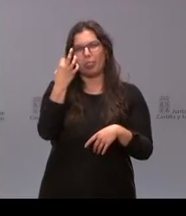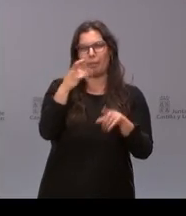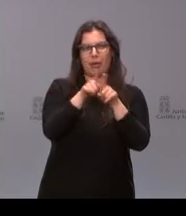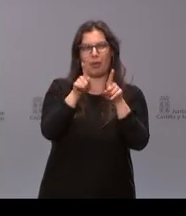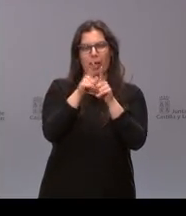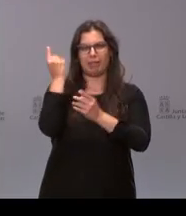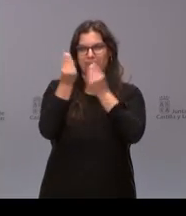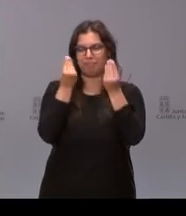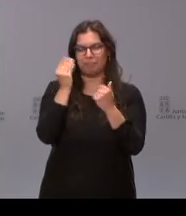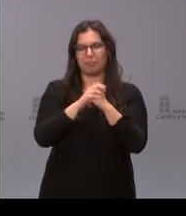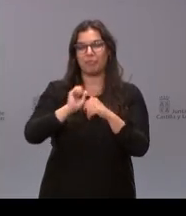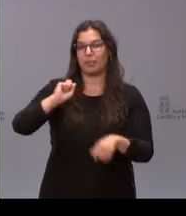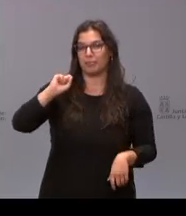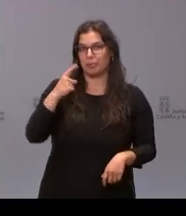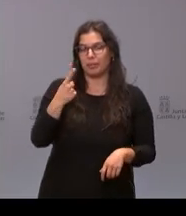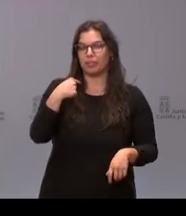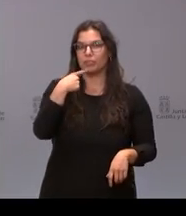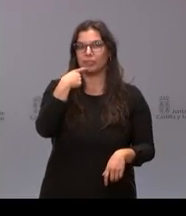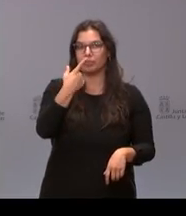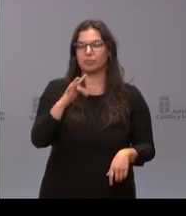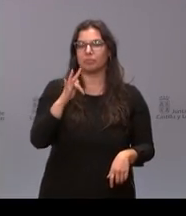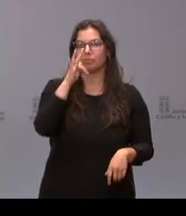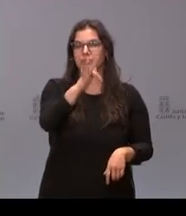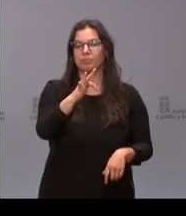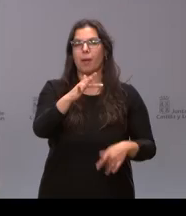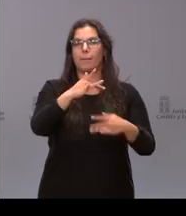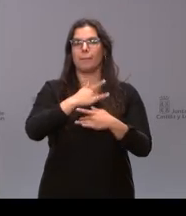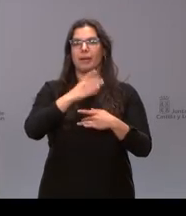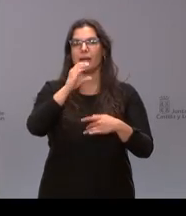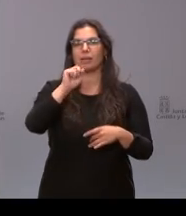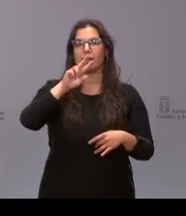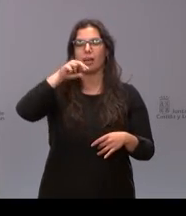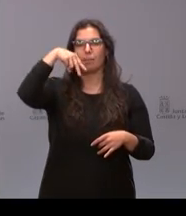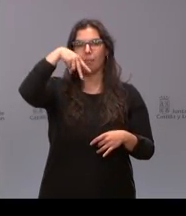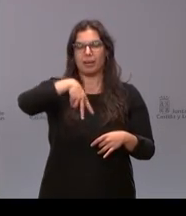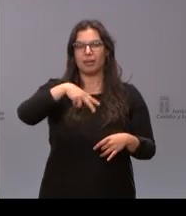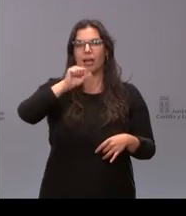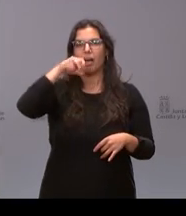en primer lugar le daremos la palabra a María del Carmen Angona Miguel